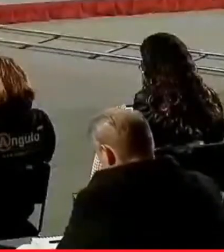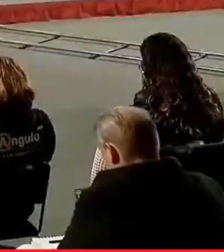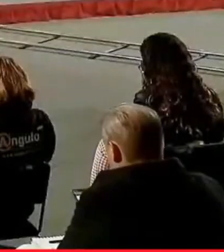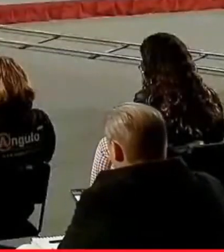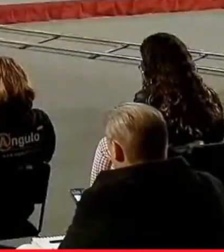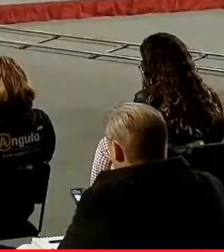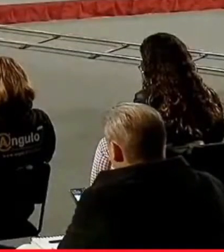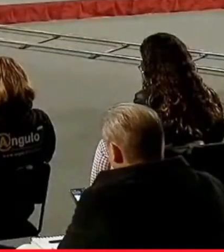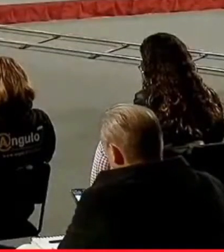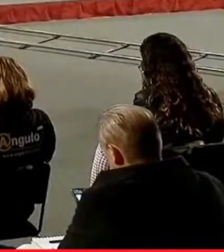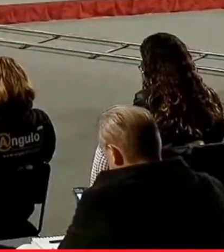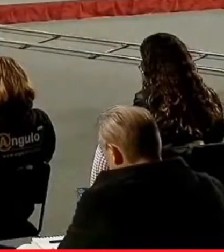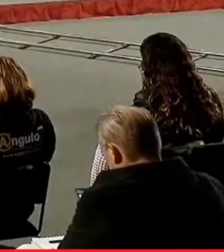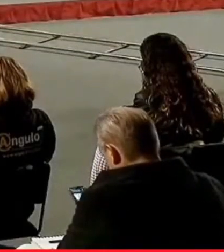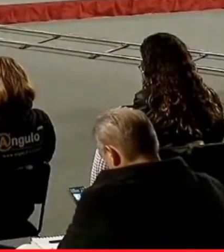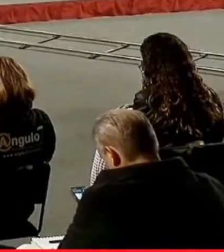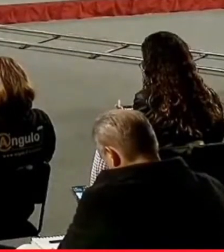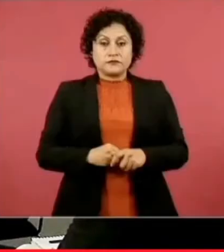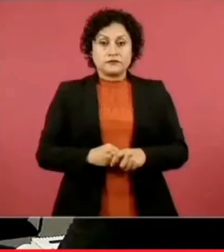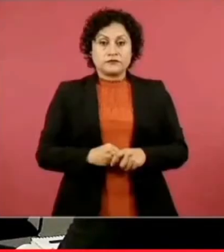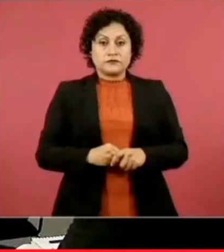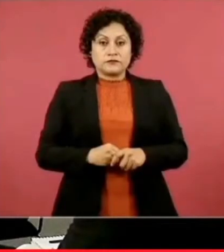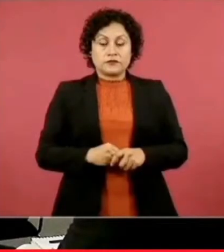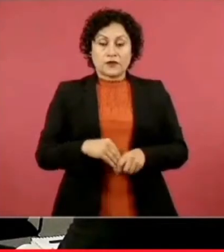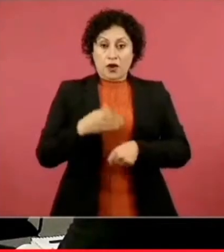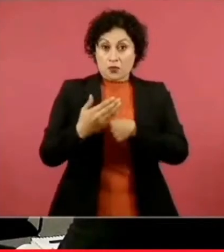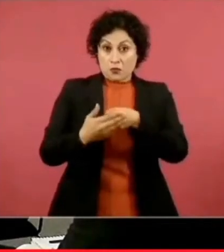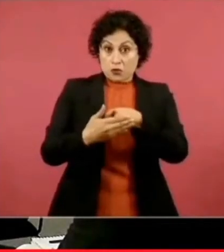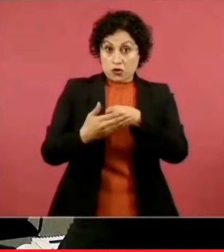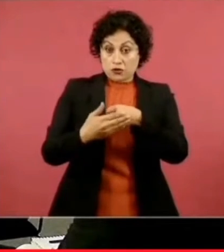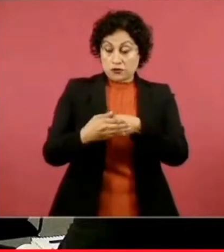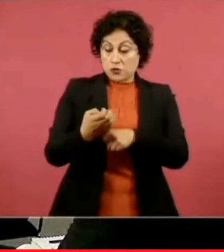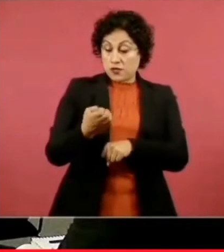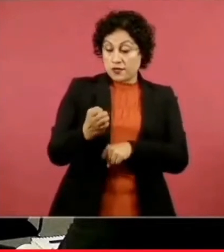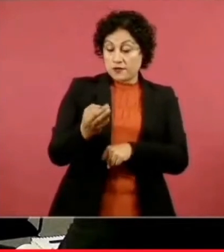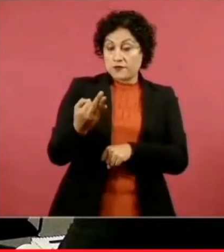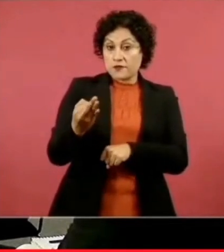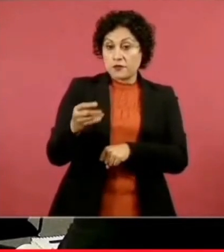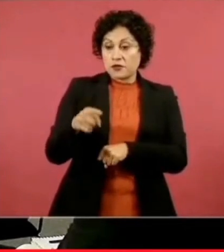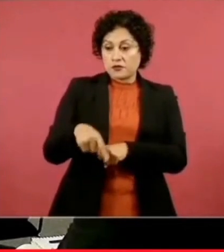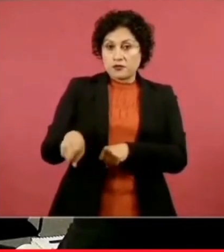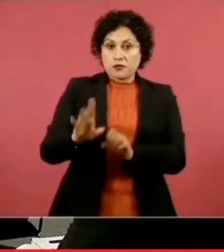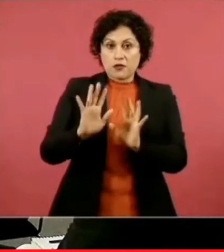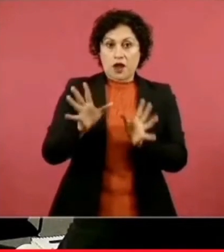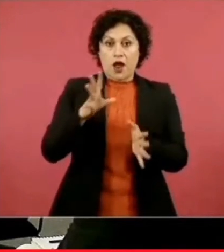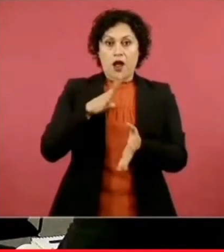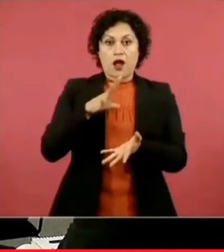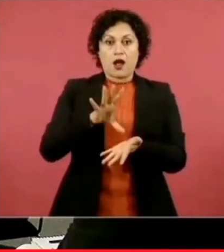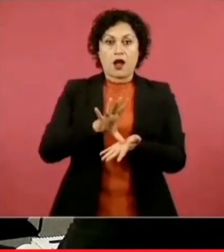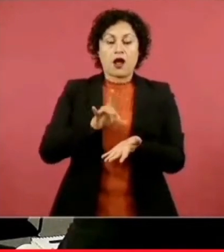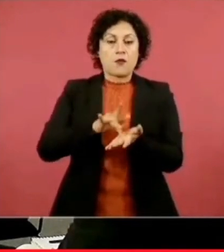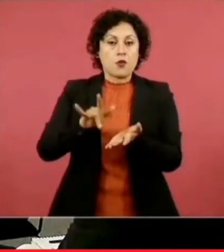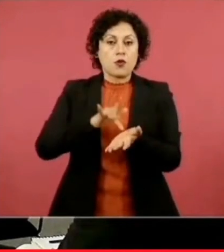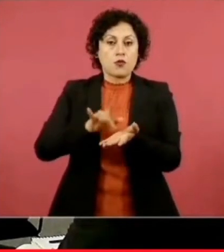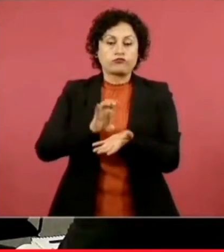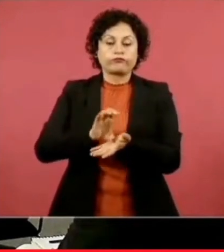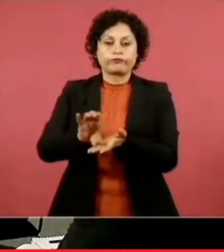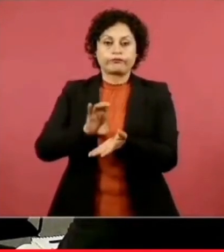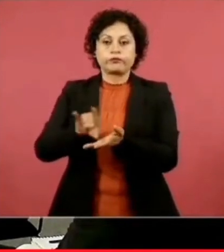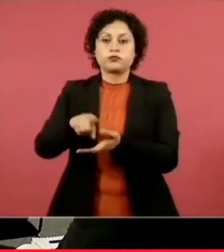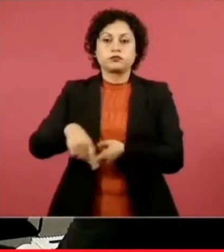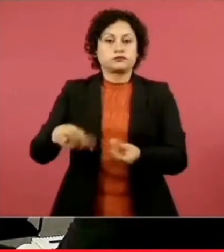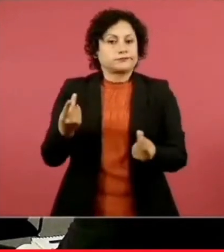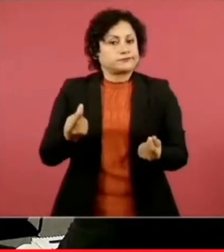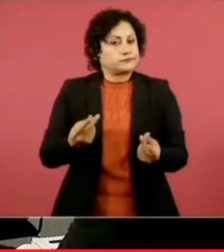del próximo año, ellos ya cuenten con su apoyo y puedan iniciar su obra de manera inmediata. Y a través del